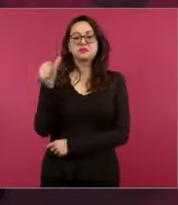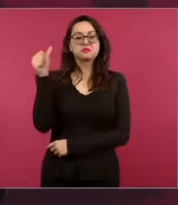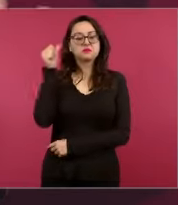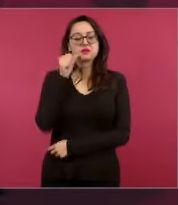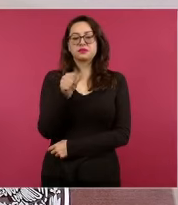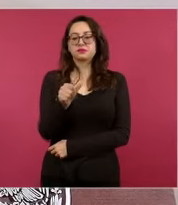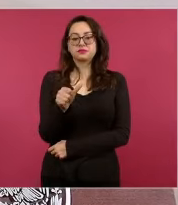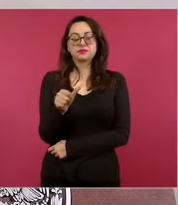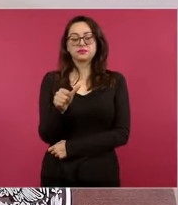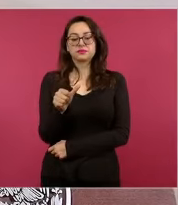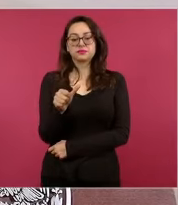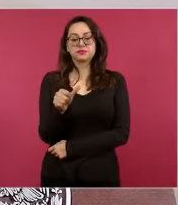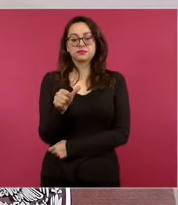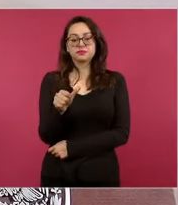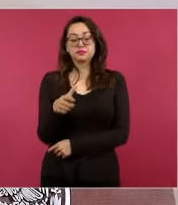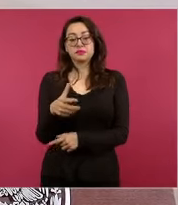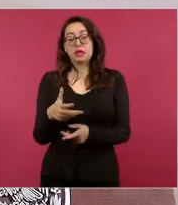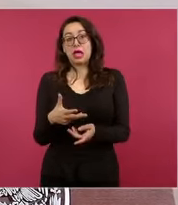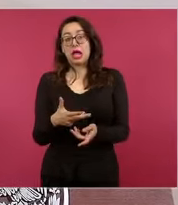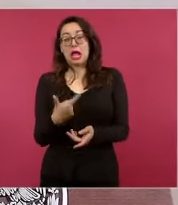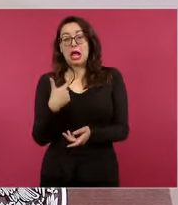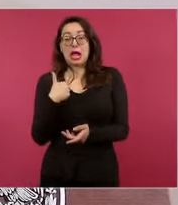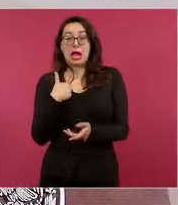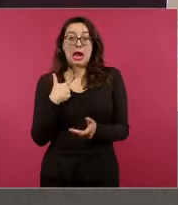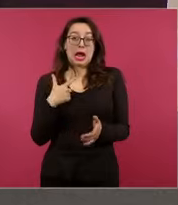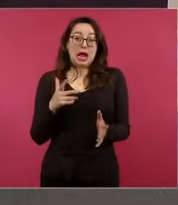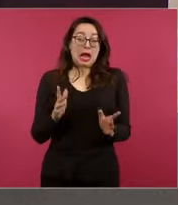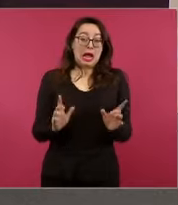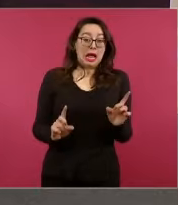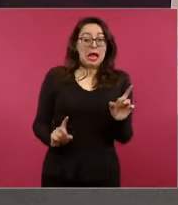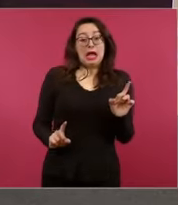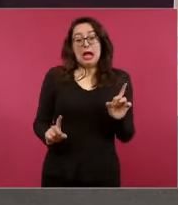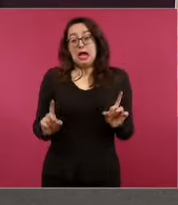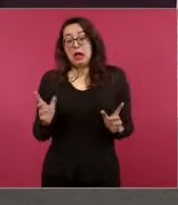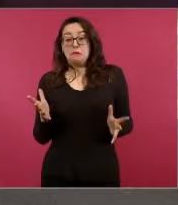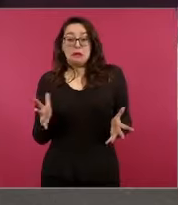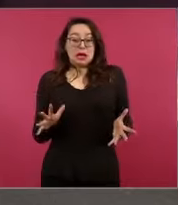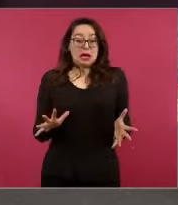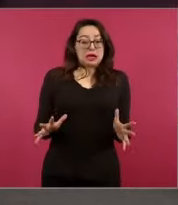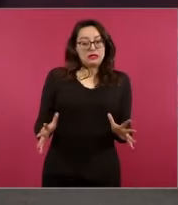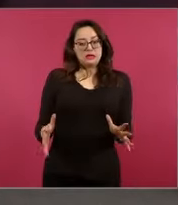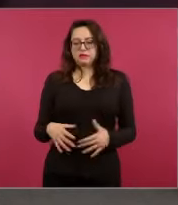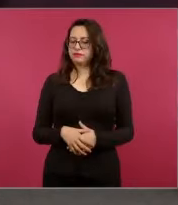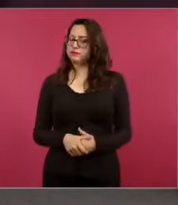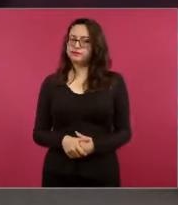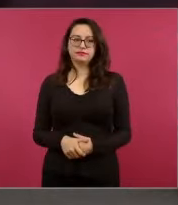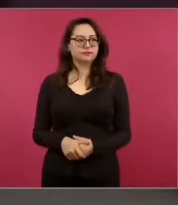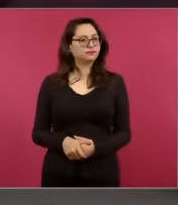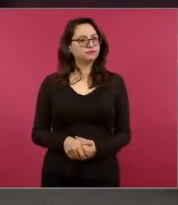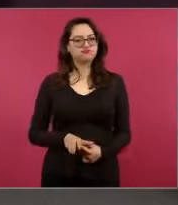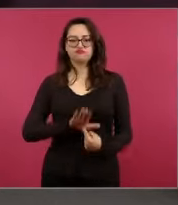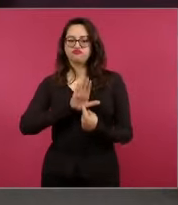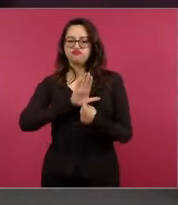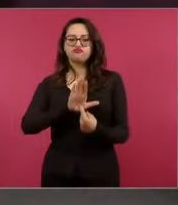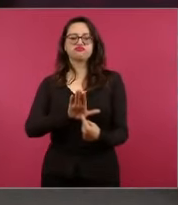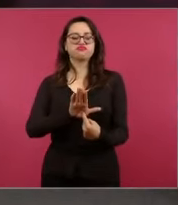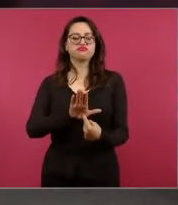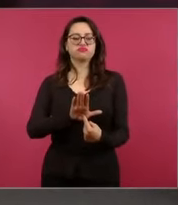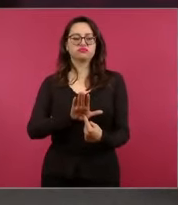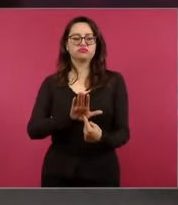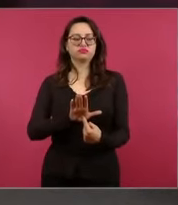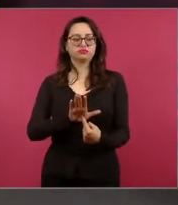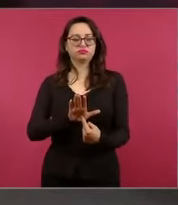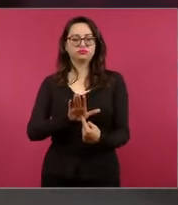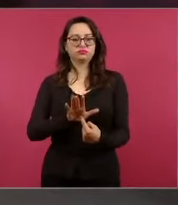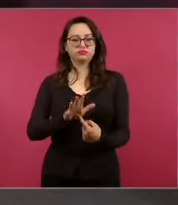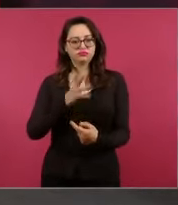medias tintas, de